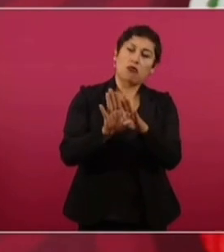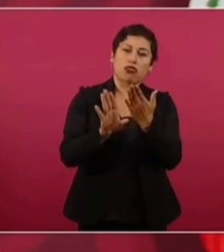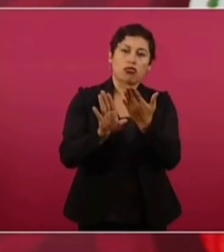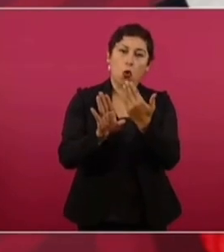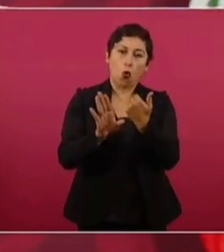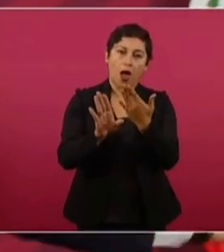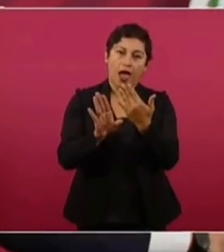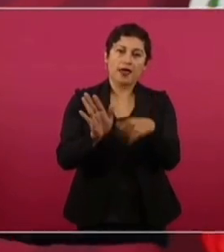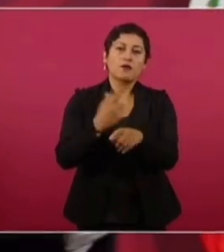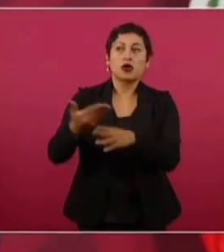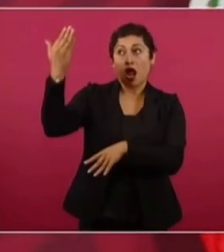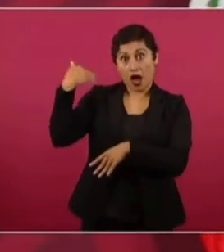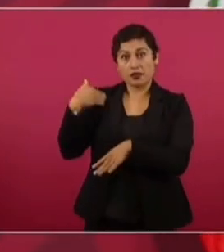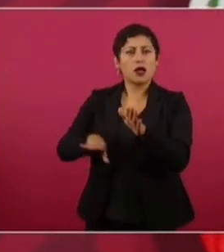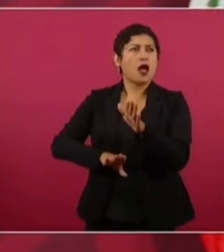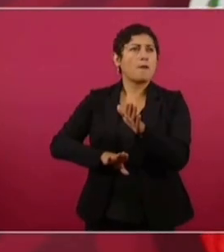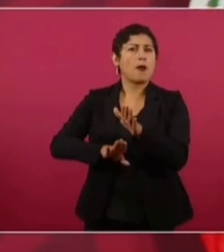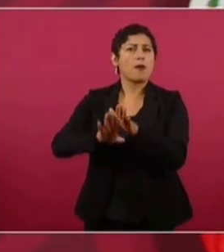relación a lo que pasaba antes.